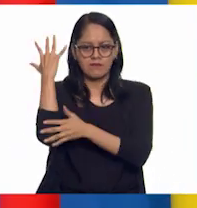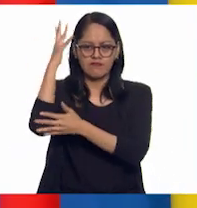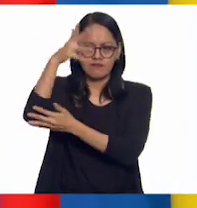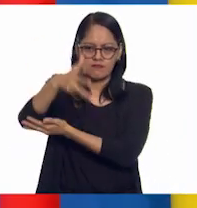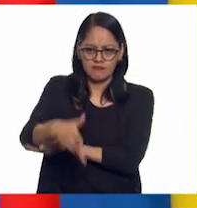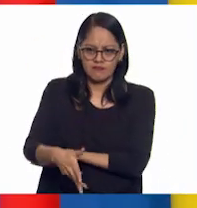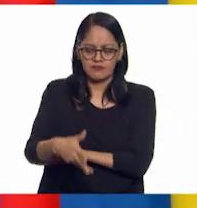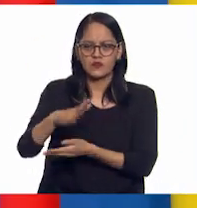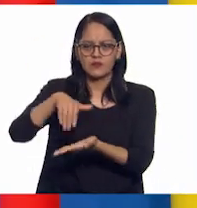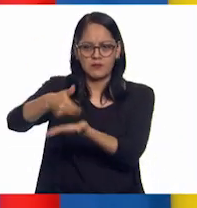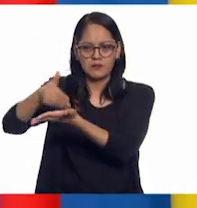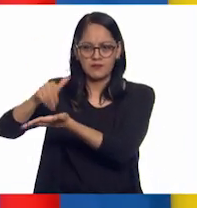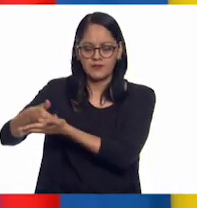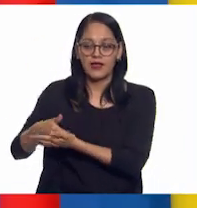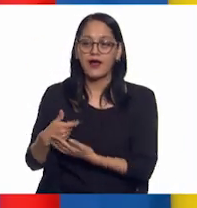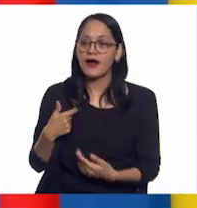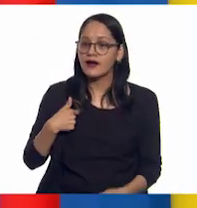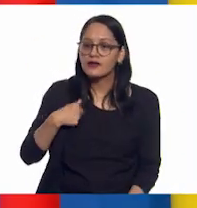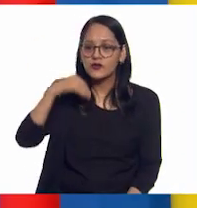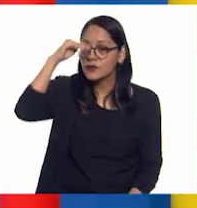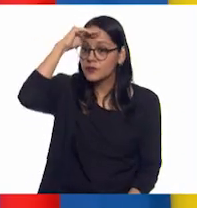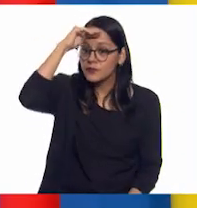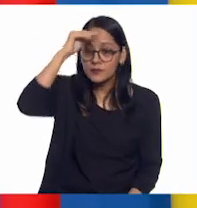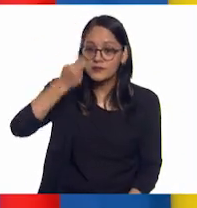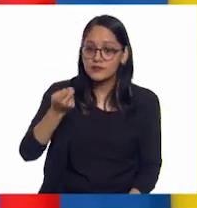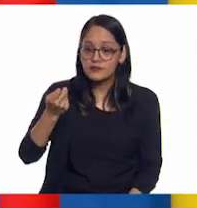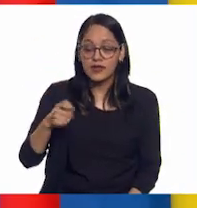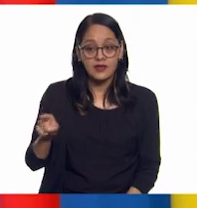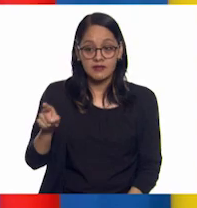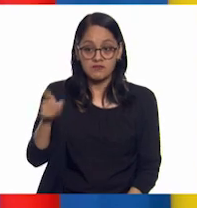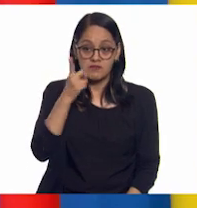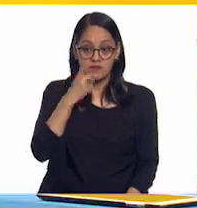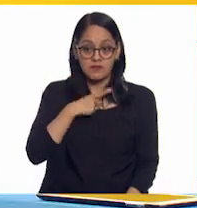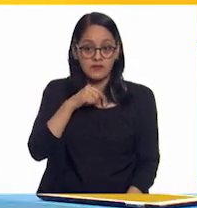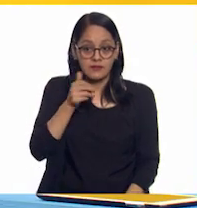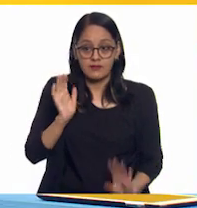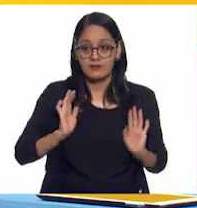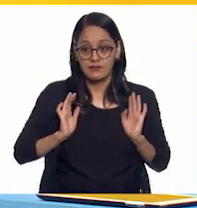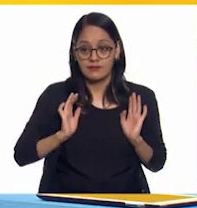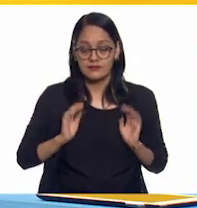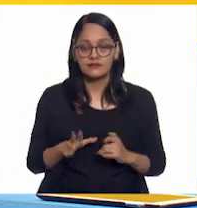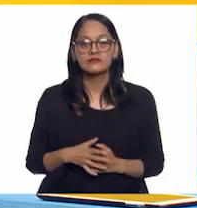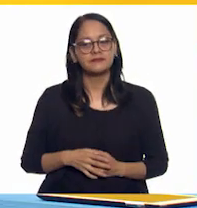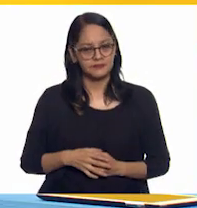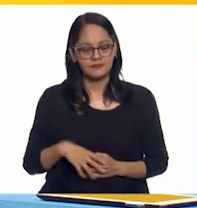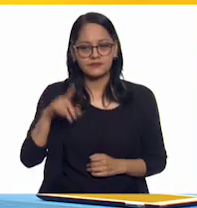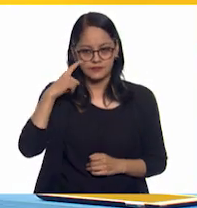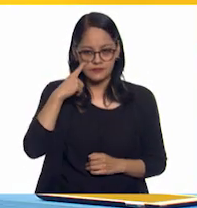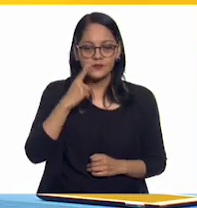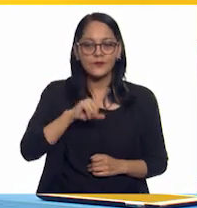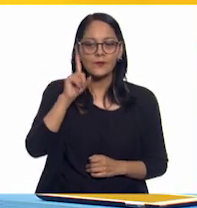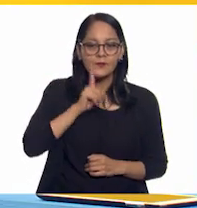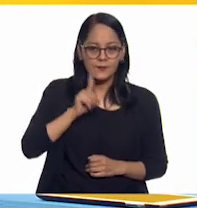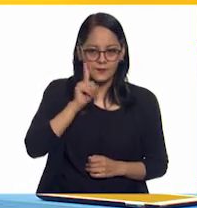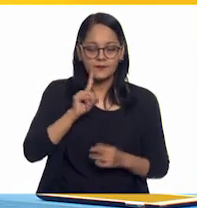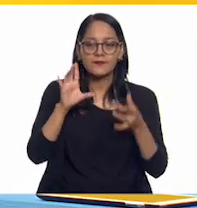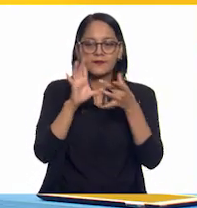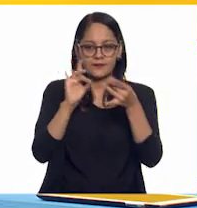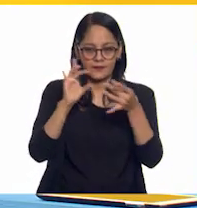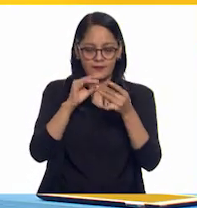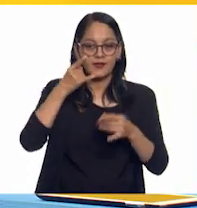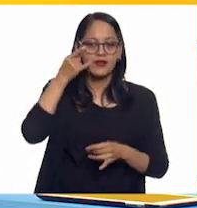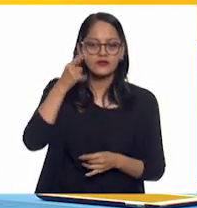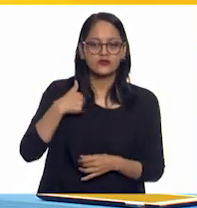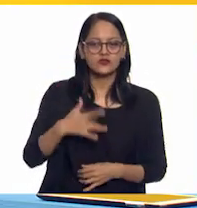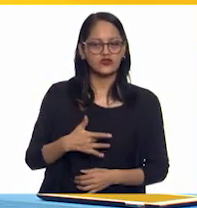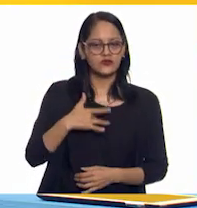Ah, no había pensado en eso. O sea, ella no menciona nada de eso, ¿eh? De hecho. Es que lo que contó, obviamente, es como ella percibió